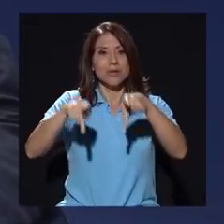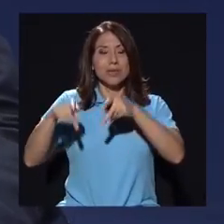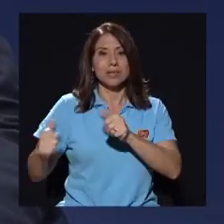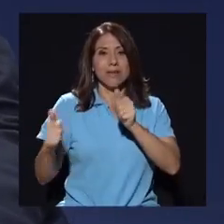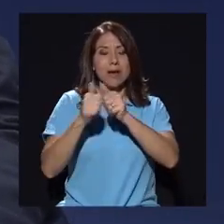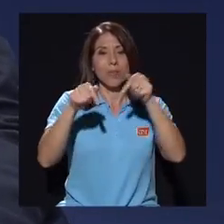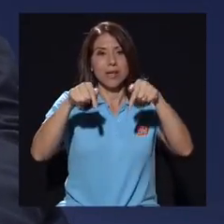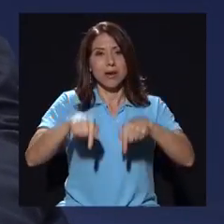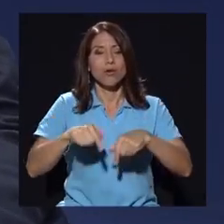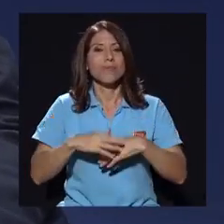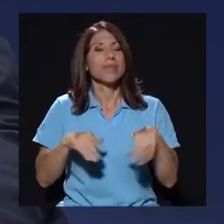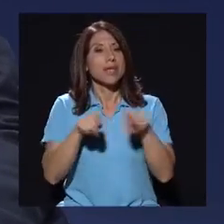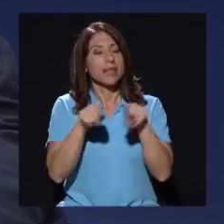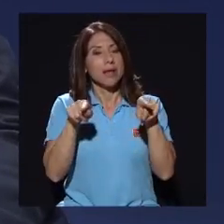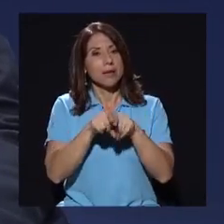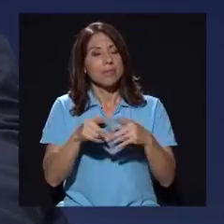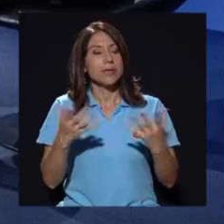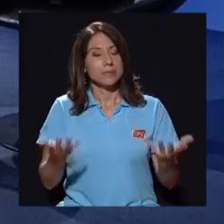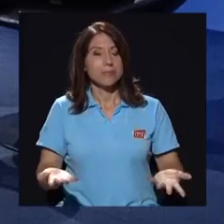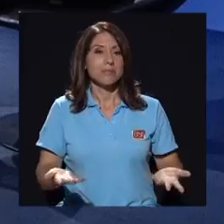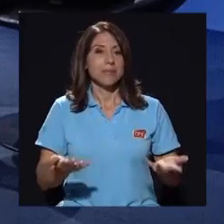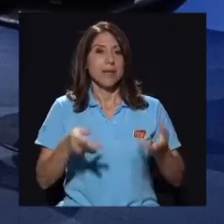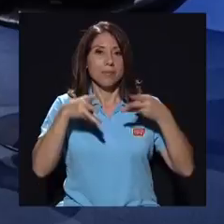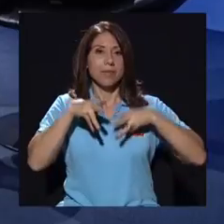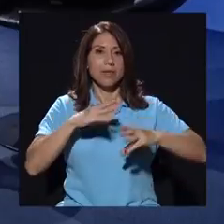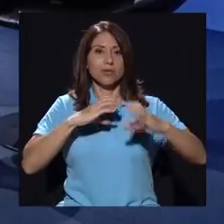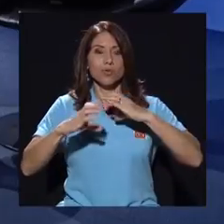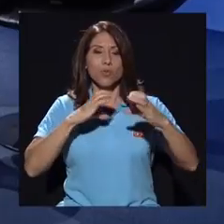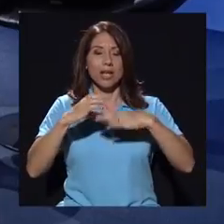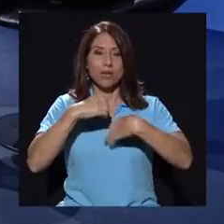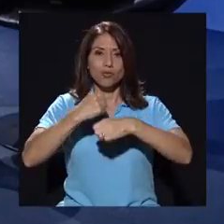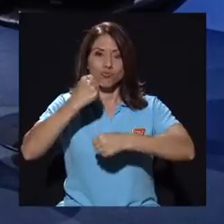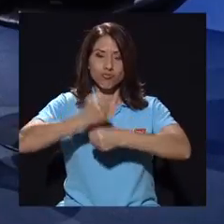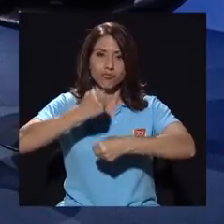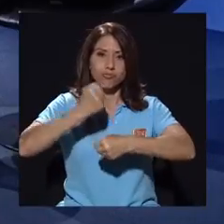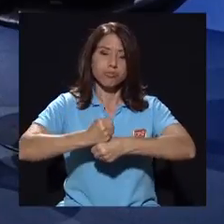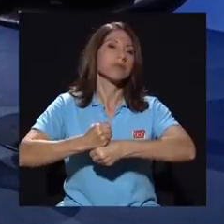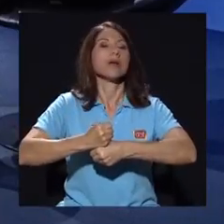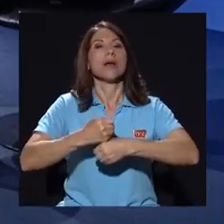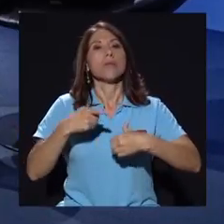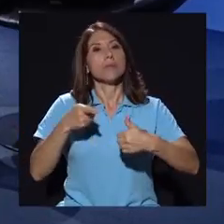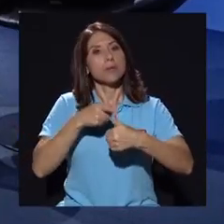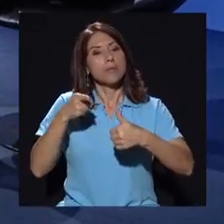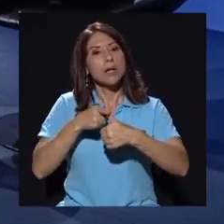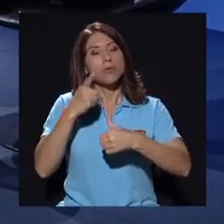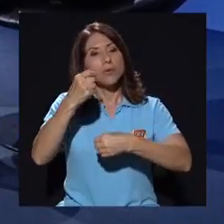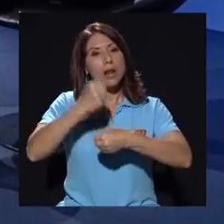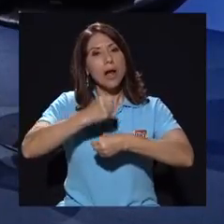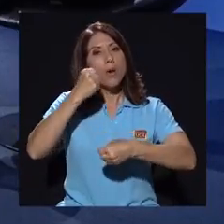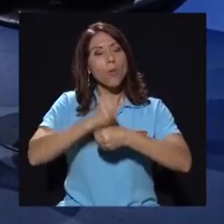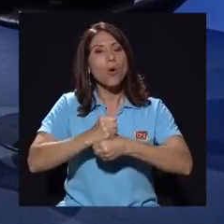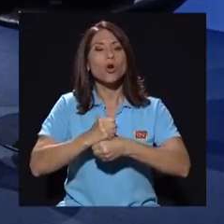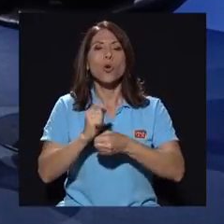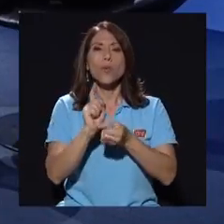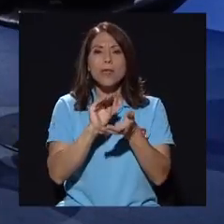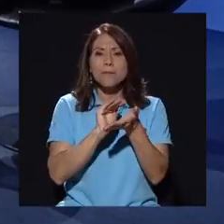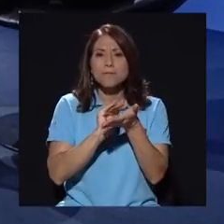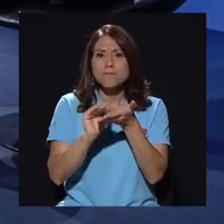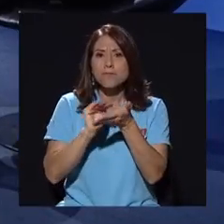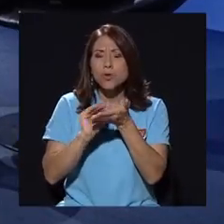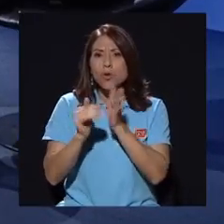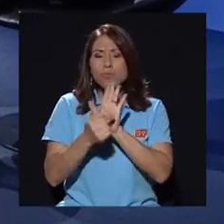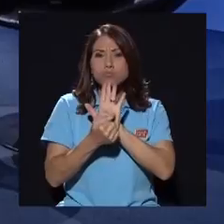presentarles a las personas que nos van a acompañar el día de hoy y también obviamente medios de comunicación que han hecho esa labor. Primero que todo en una labor de